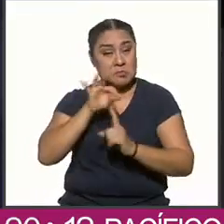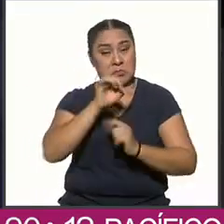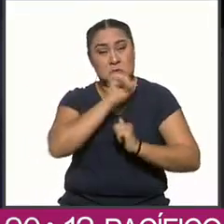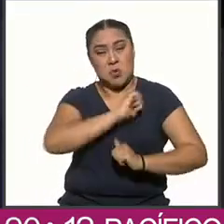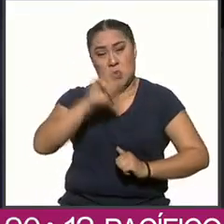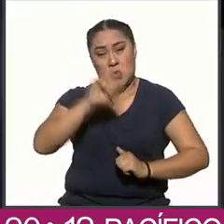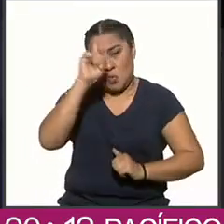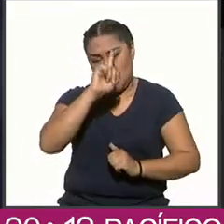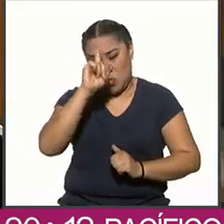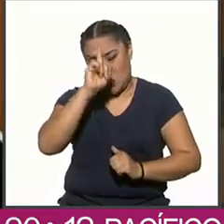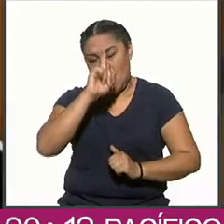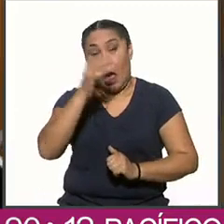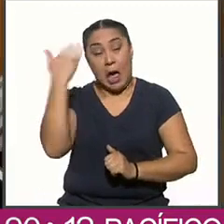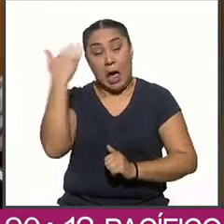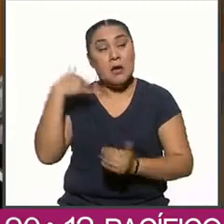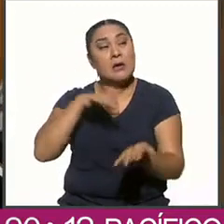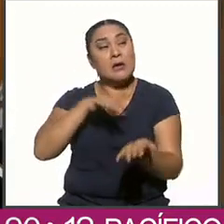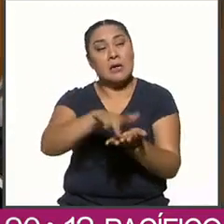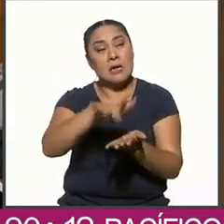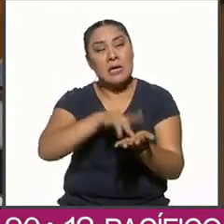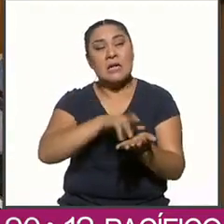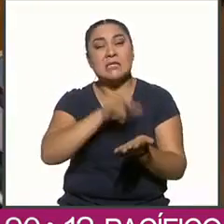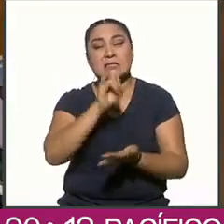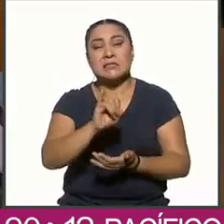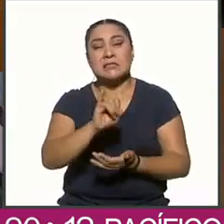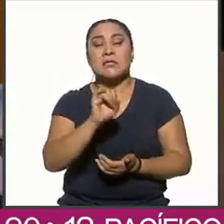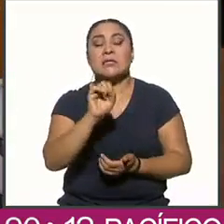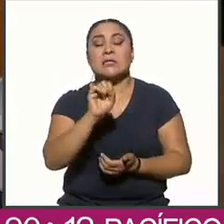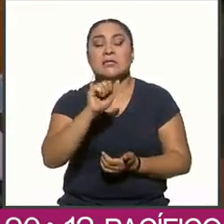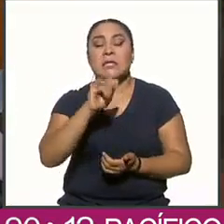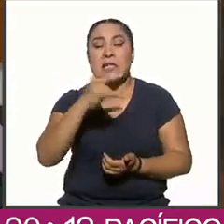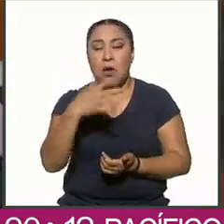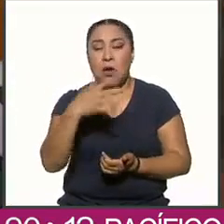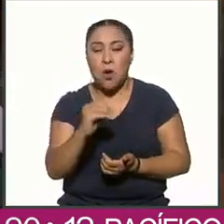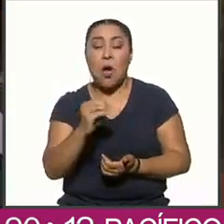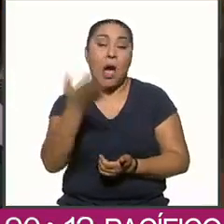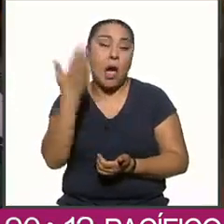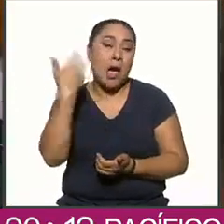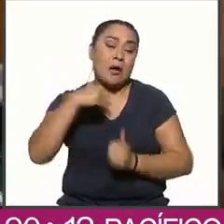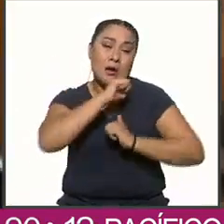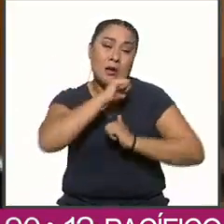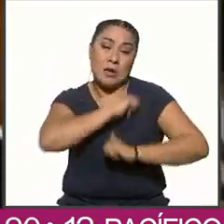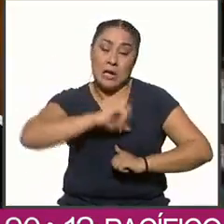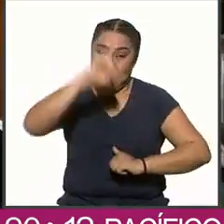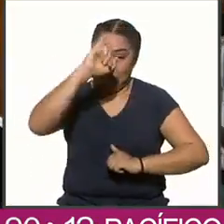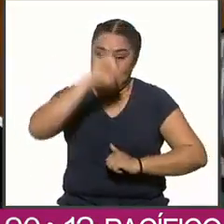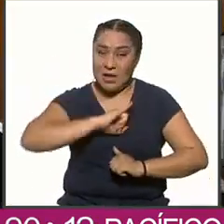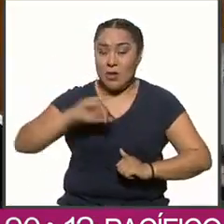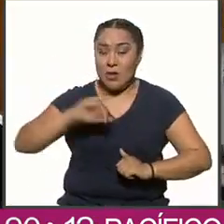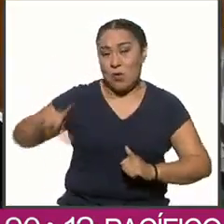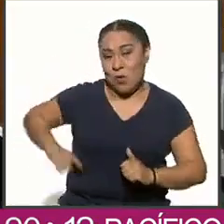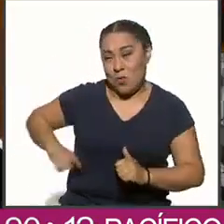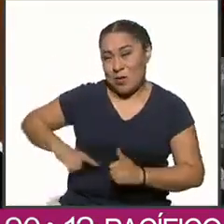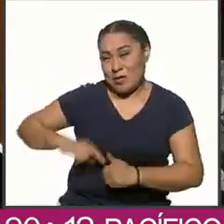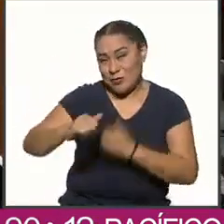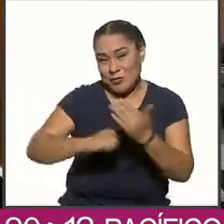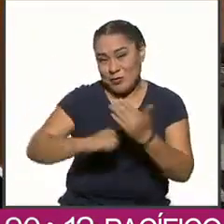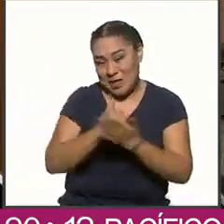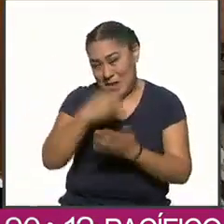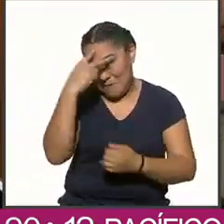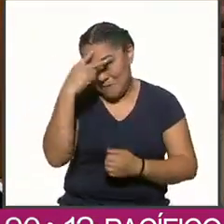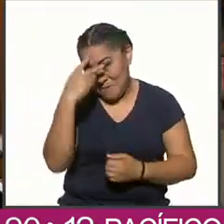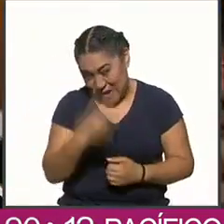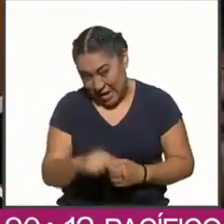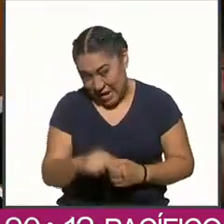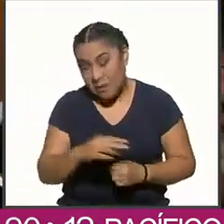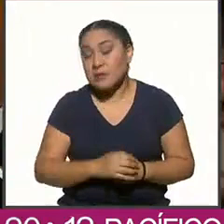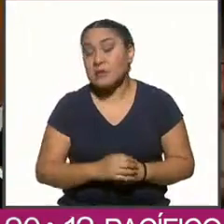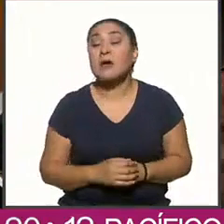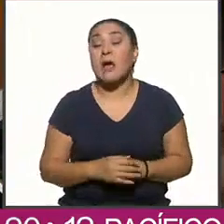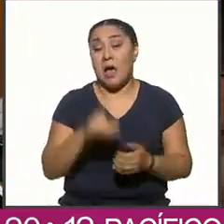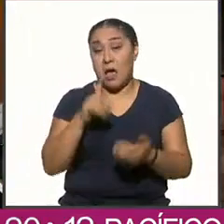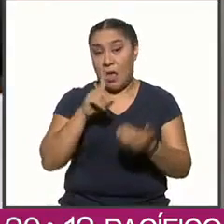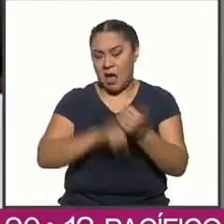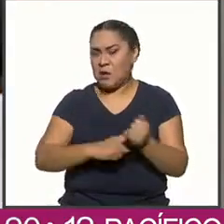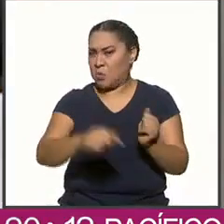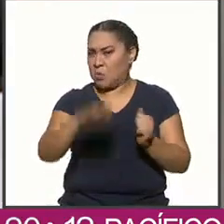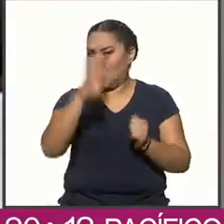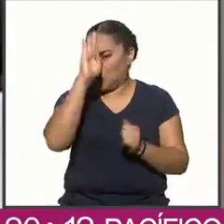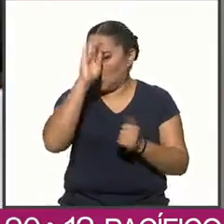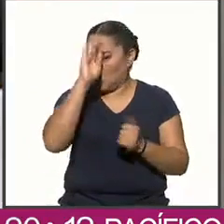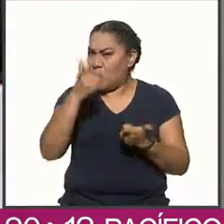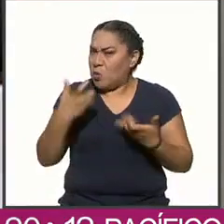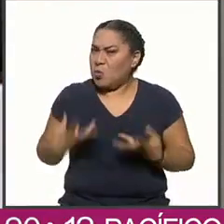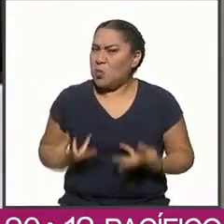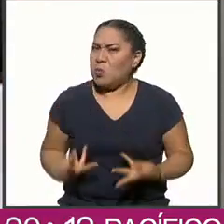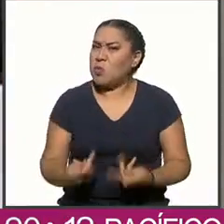votó a favor de Santiago Krill como candidato a jefe de gobierno de la Ciudad de México, pese a que rebasó los gastos de